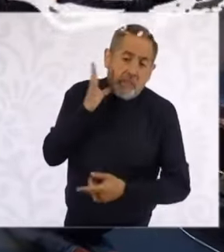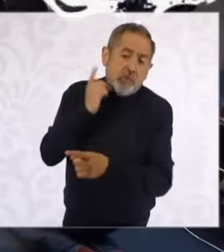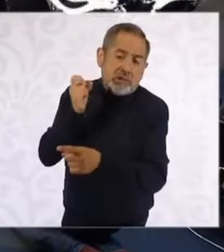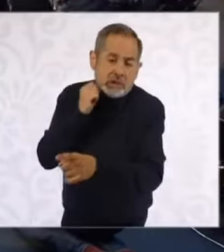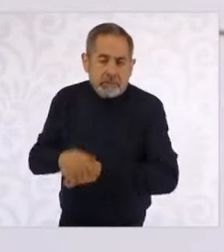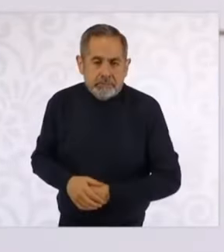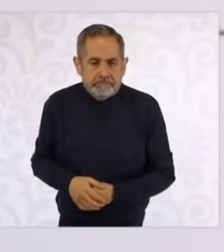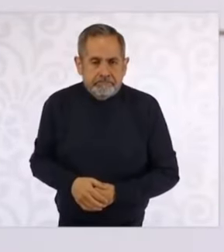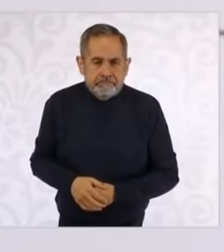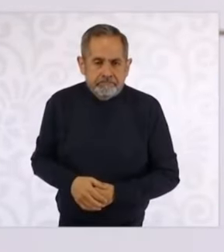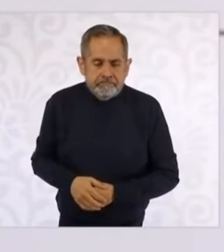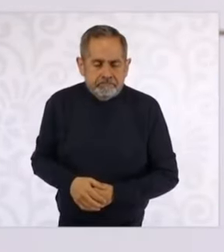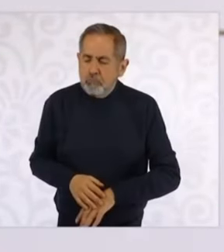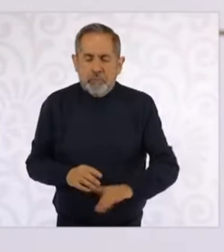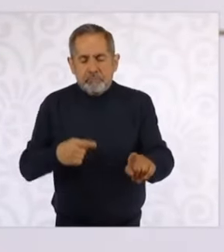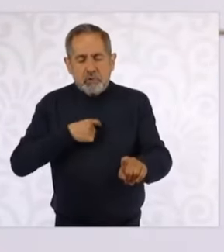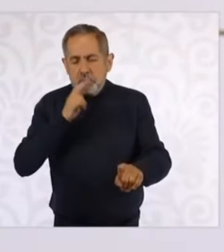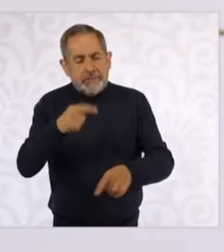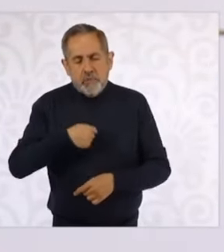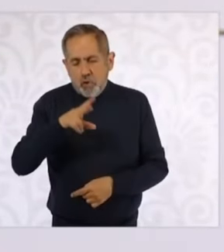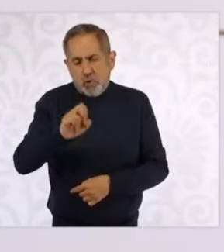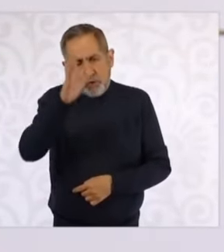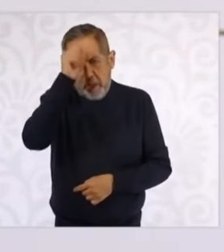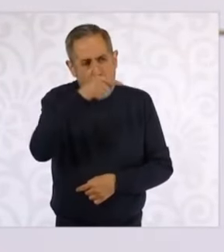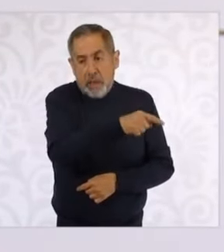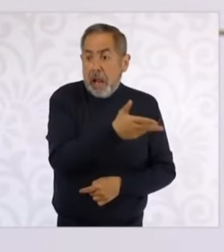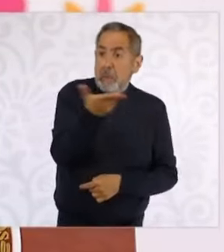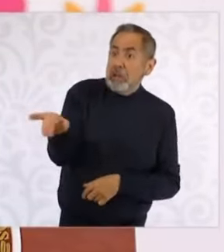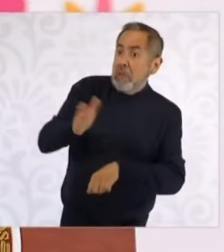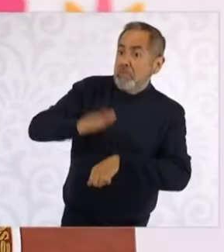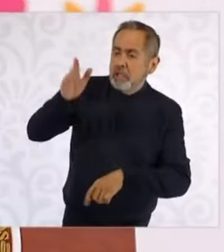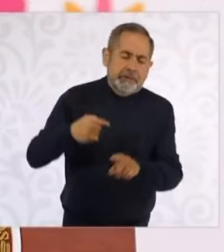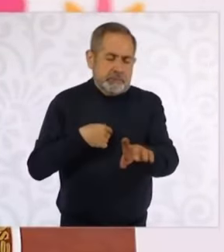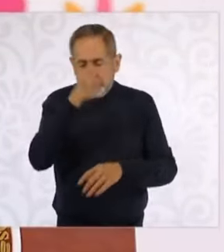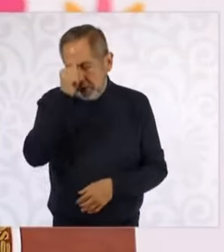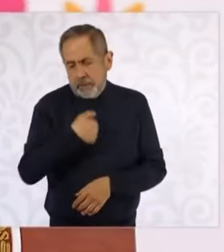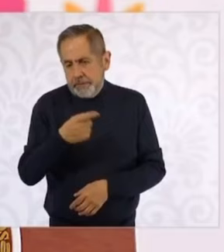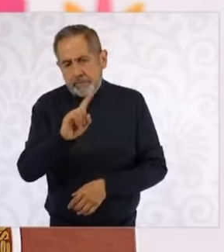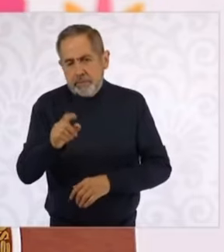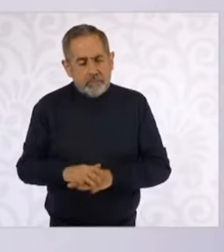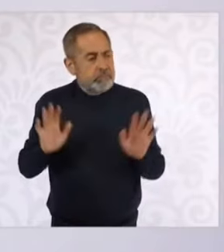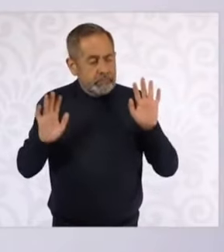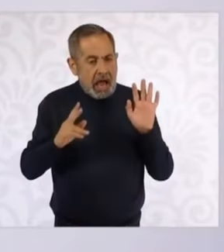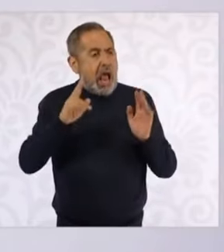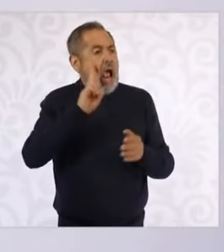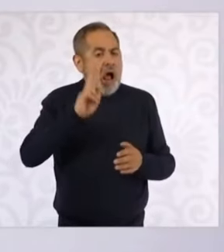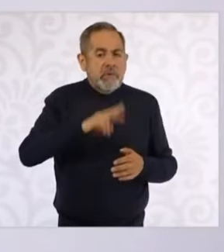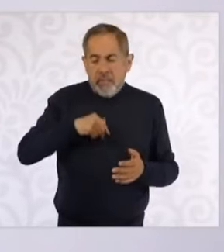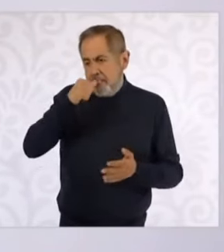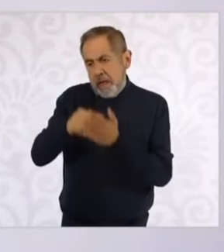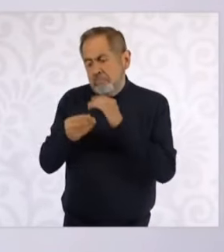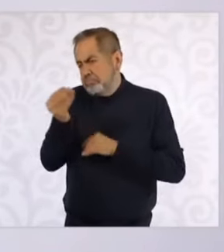No, no estoy de acuerdo. De hecho, entiendo que van a revisarlo nuevamente y si no, pues vamos a enviar